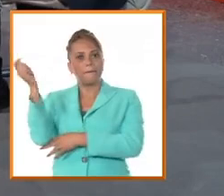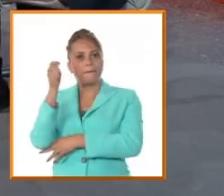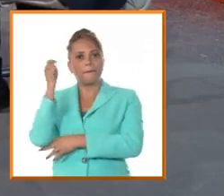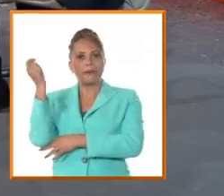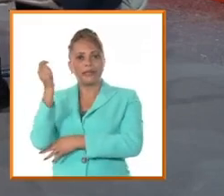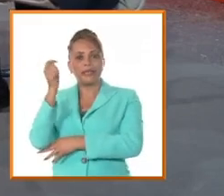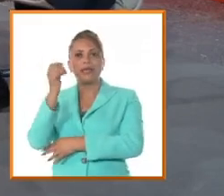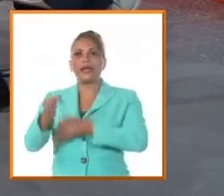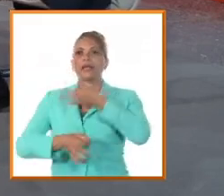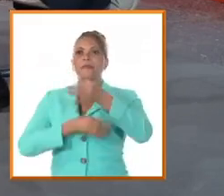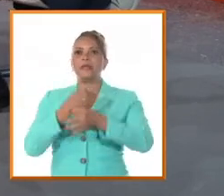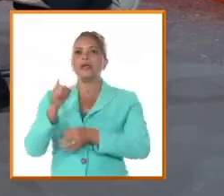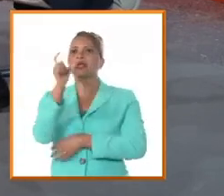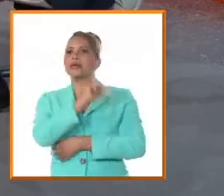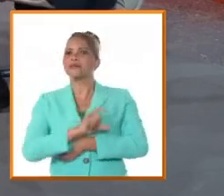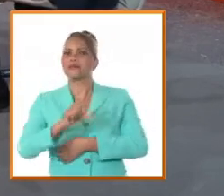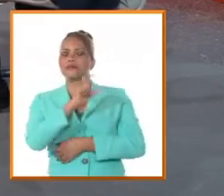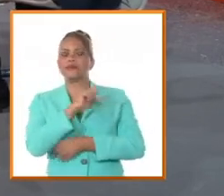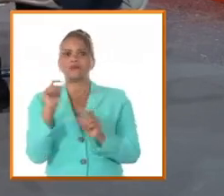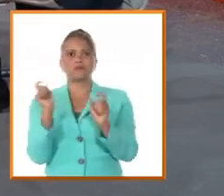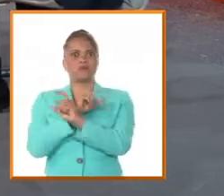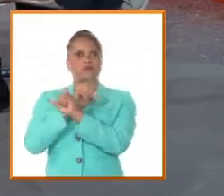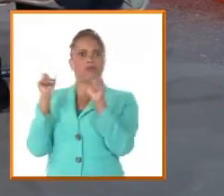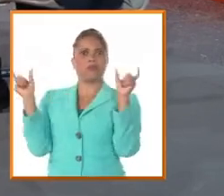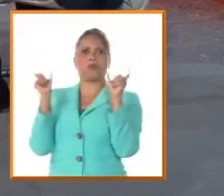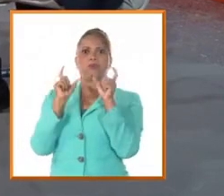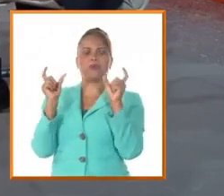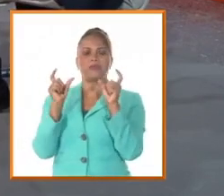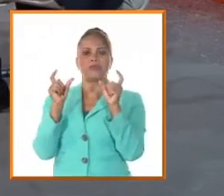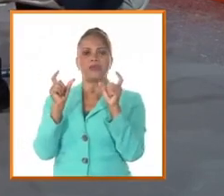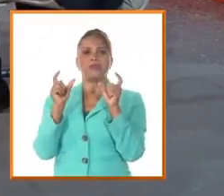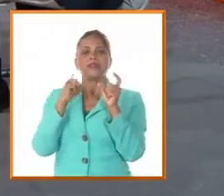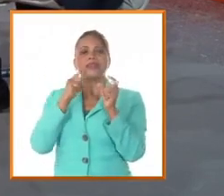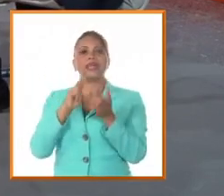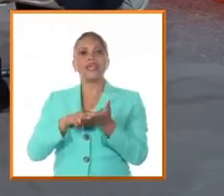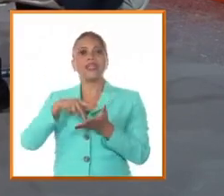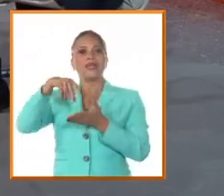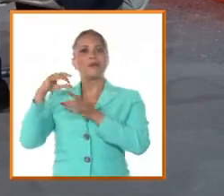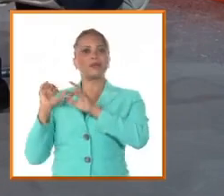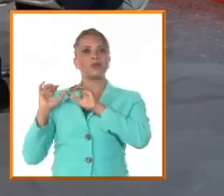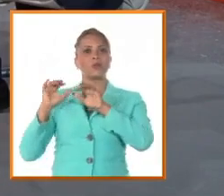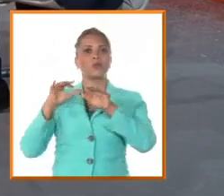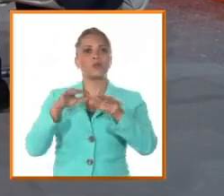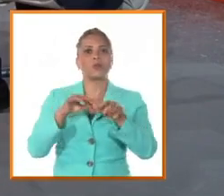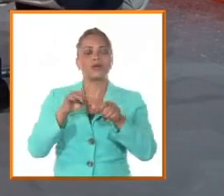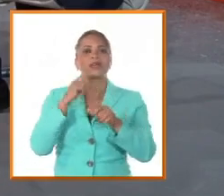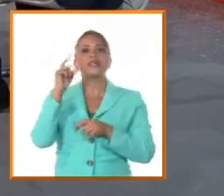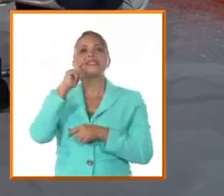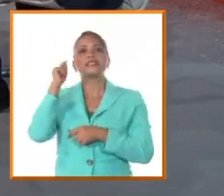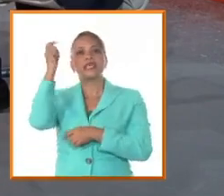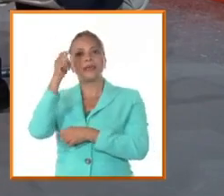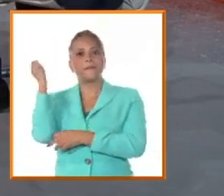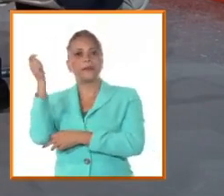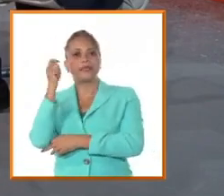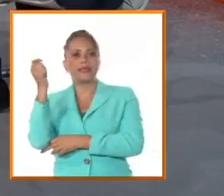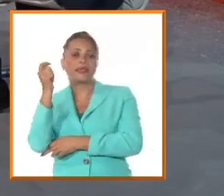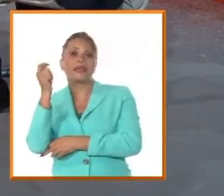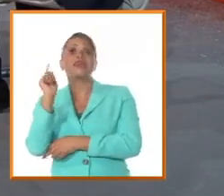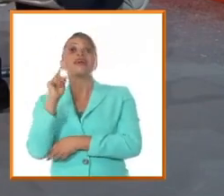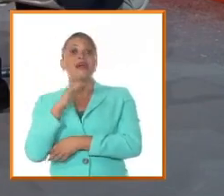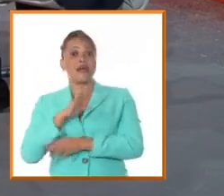y los camagüeanos se sorprenden del levantamiento y entonces era